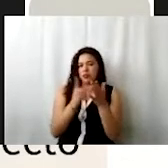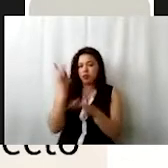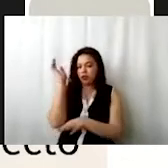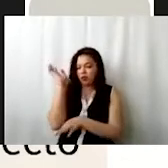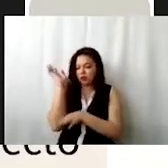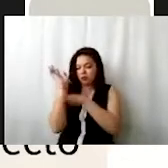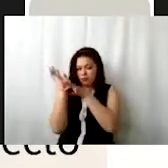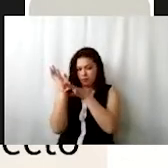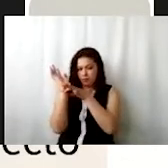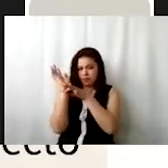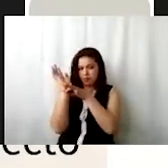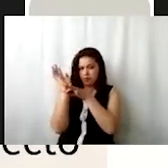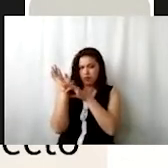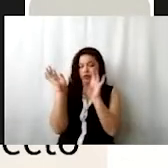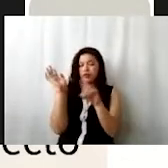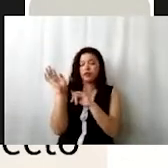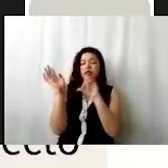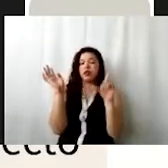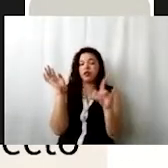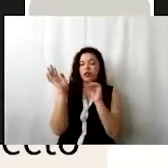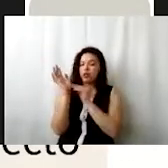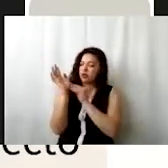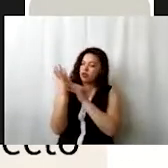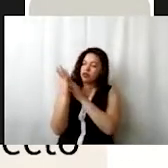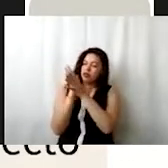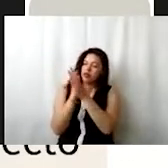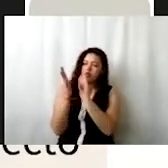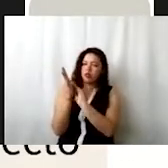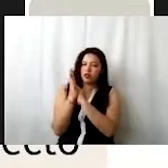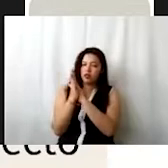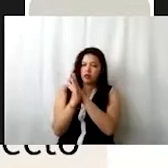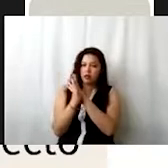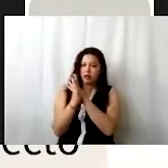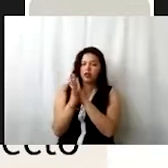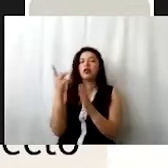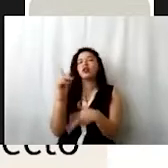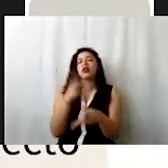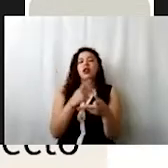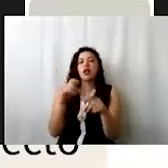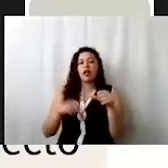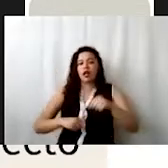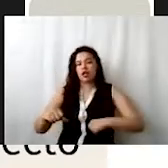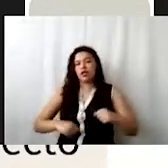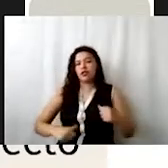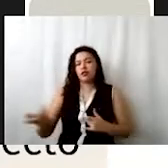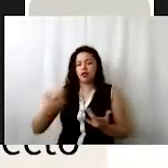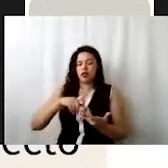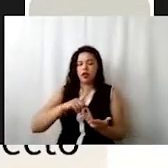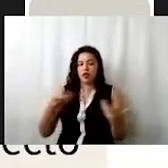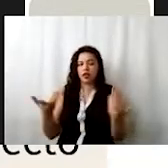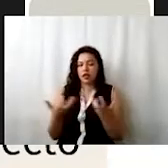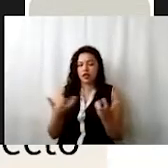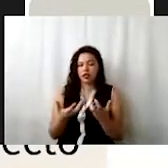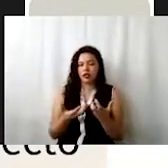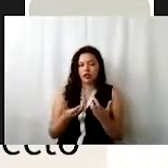tronco. Partimos de ahí para entonces poder describir todas esas actividades que se van a llevar a cabo como